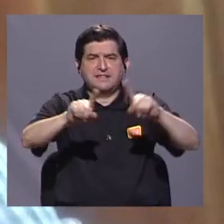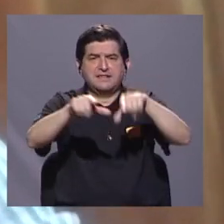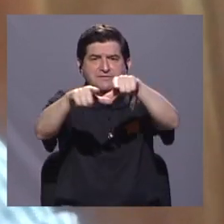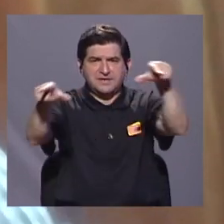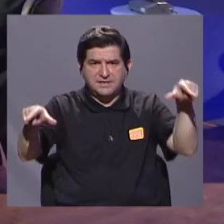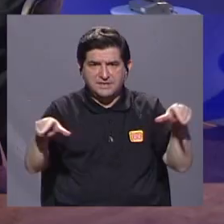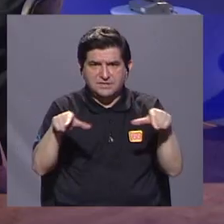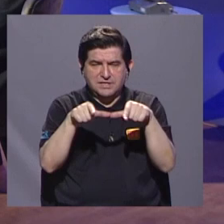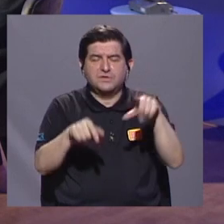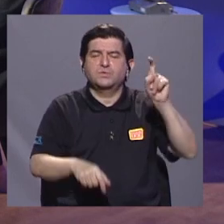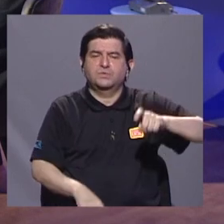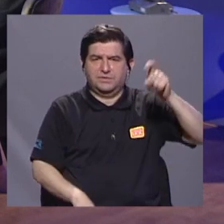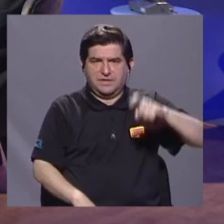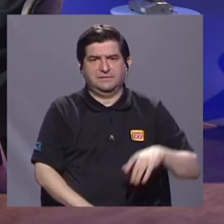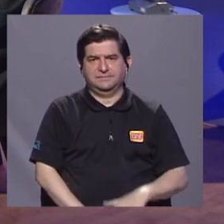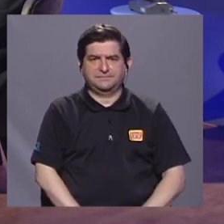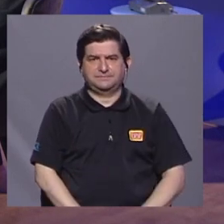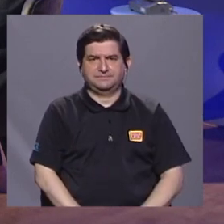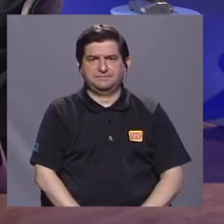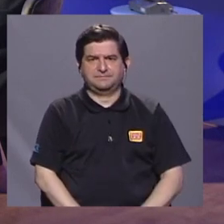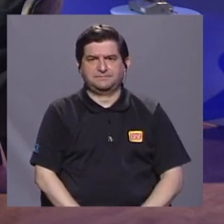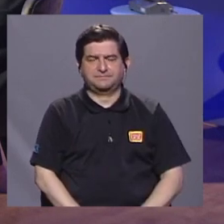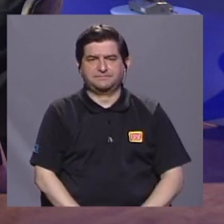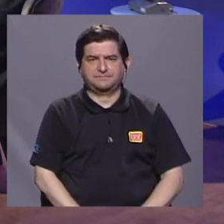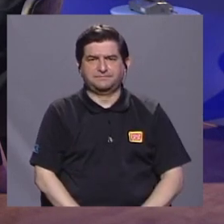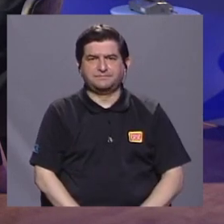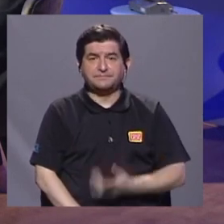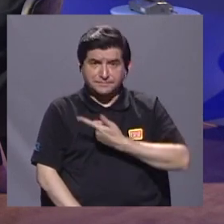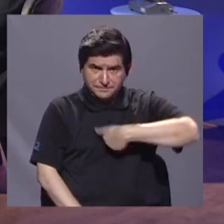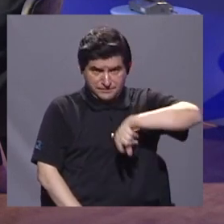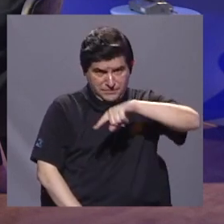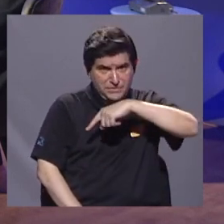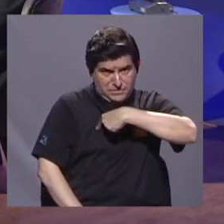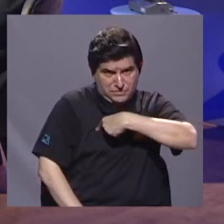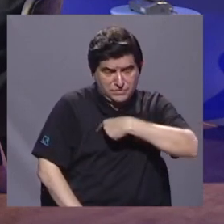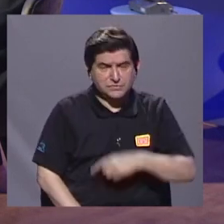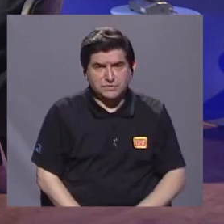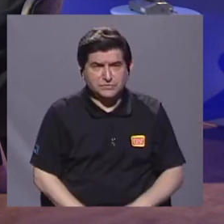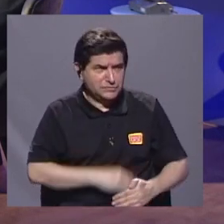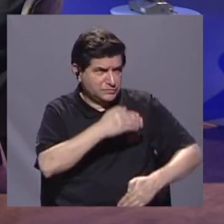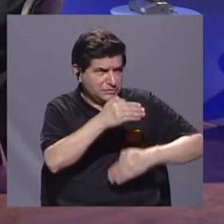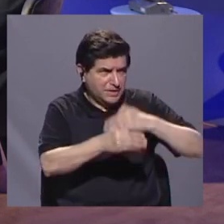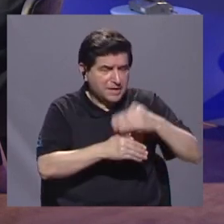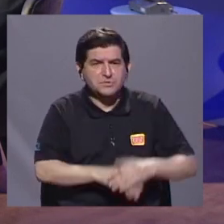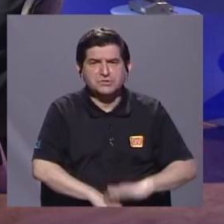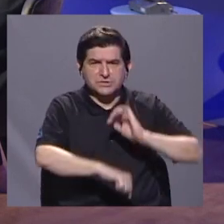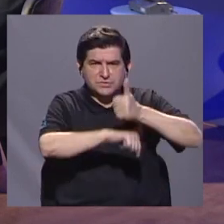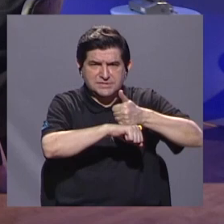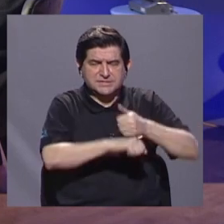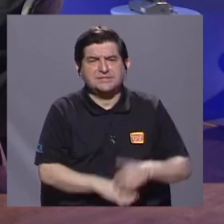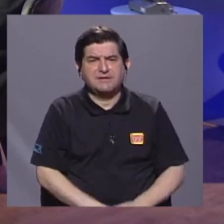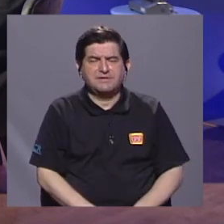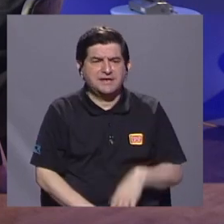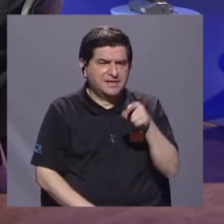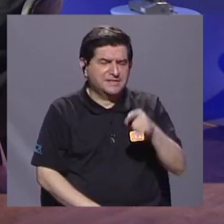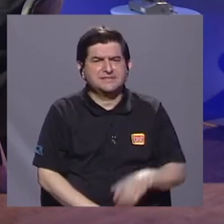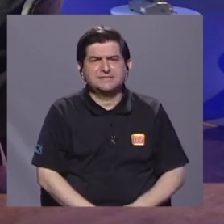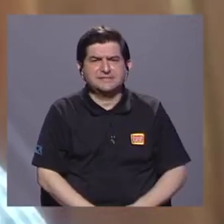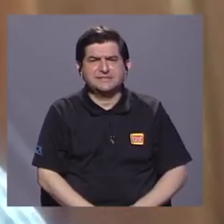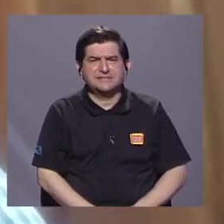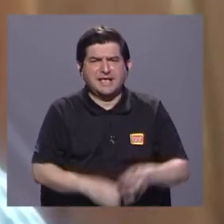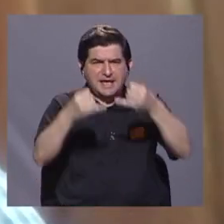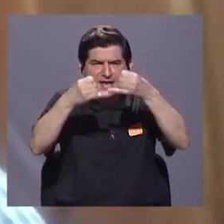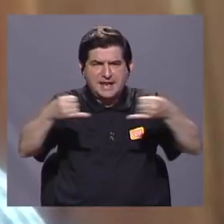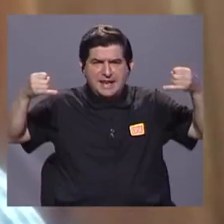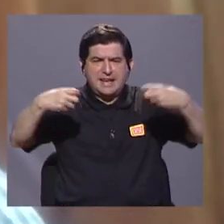que se requieren. Entonces, en la medida en que vamos haciendo un posteo de nuestras líneas,